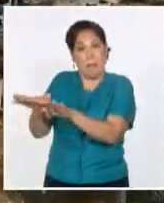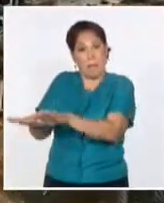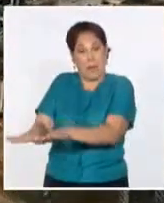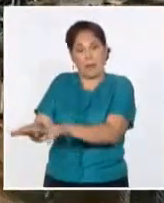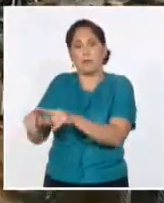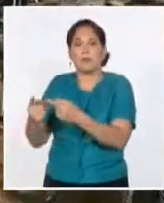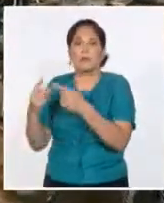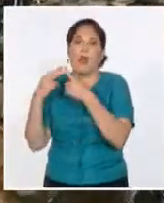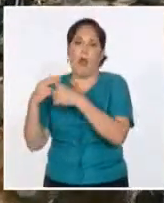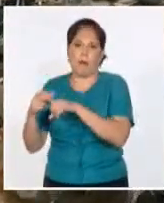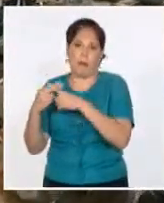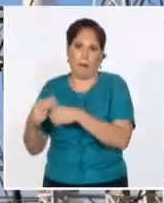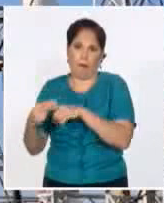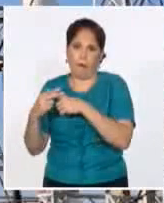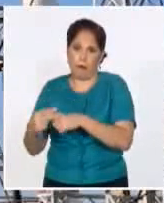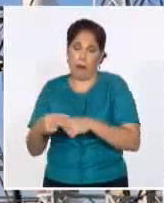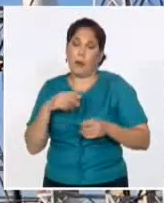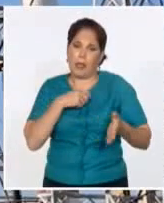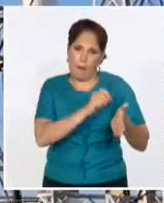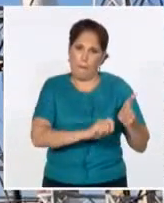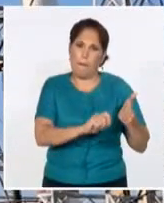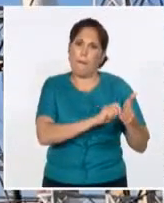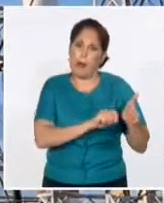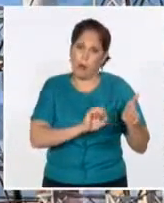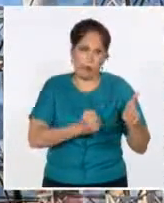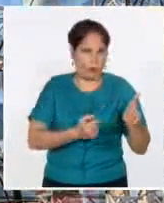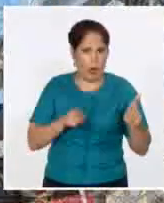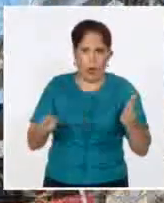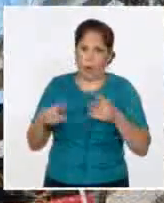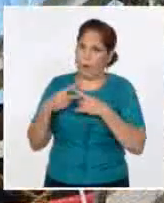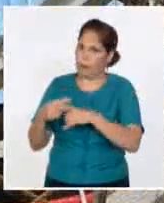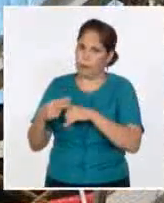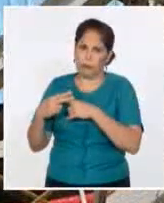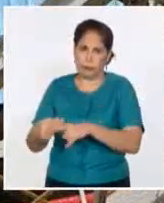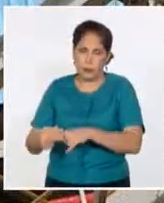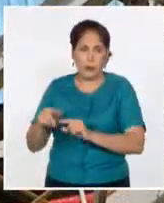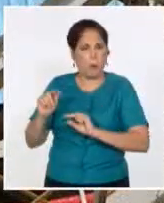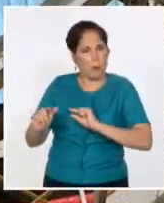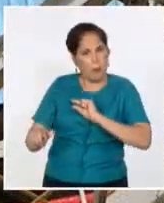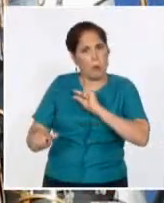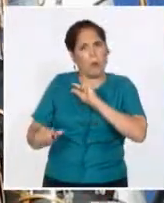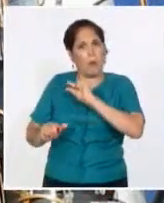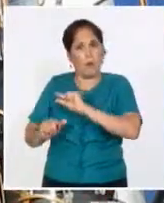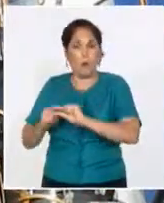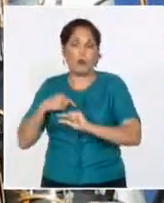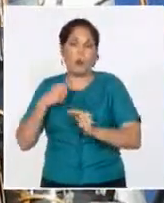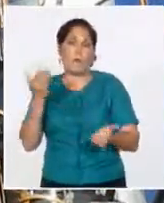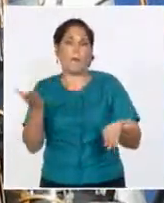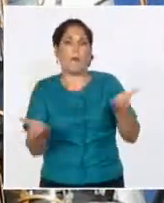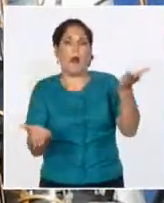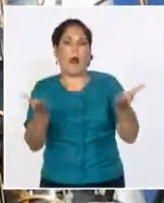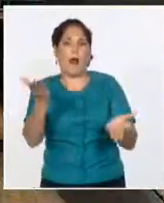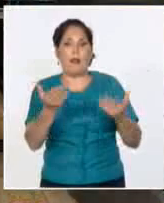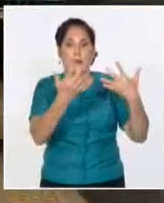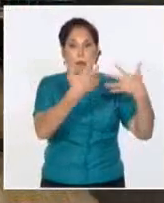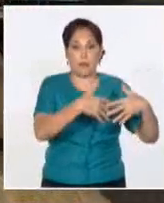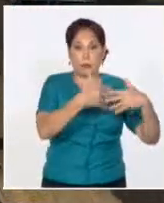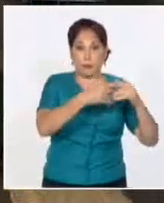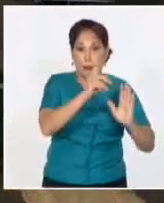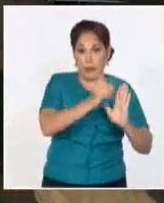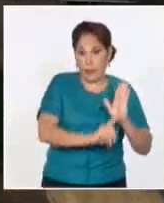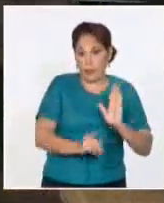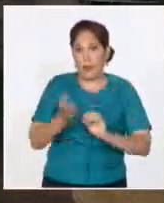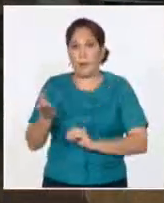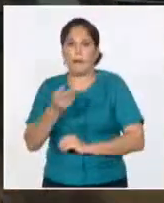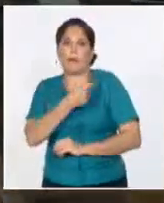planificado el día de hoy. Quiere decir que hay realmente un cierto balance entre generación y demanda